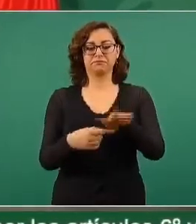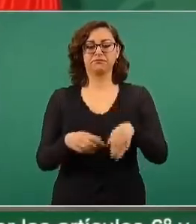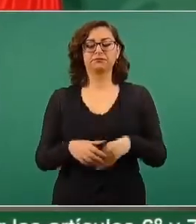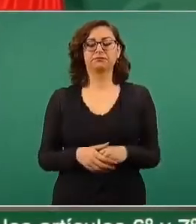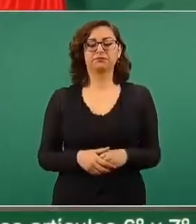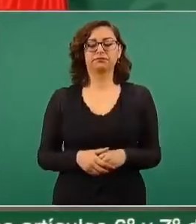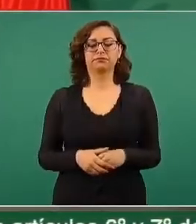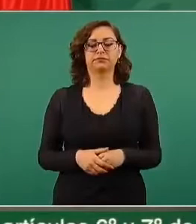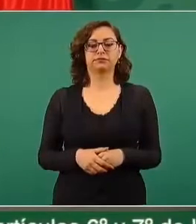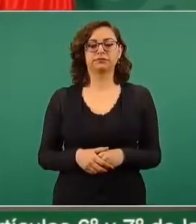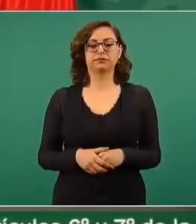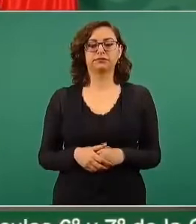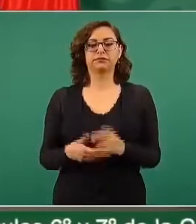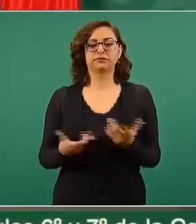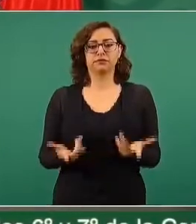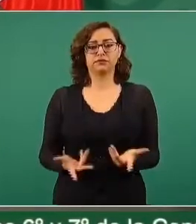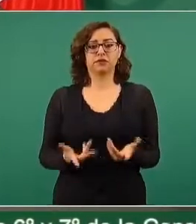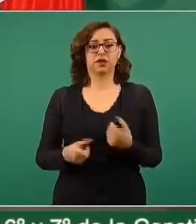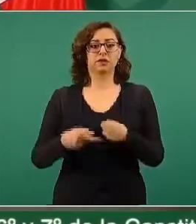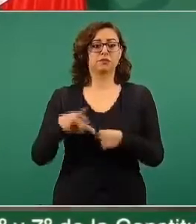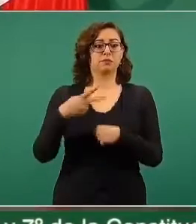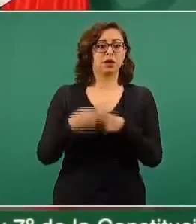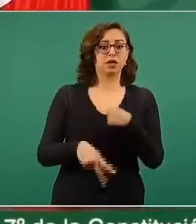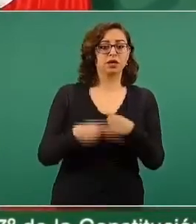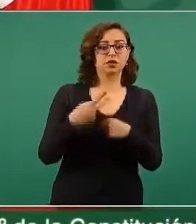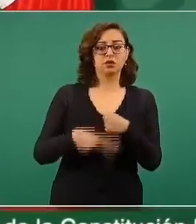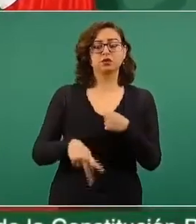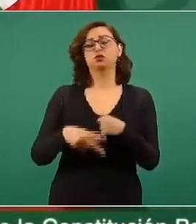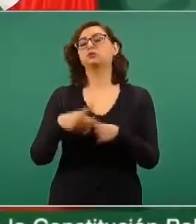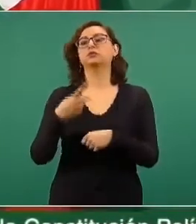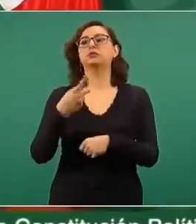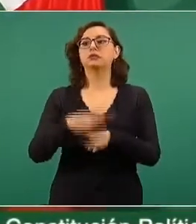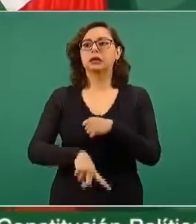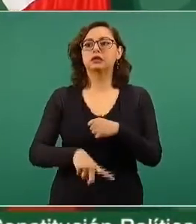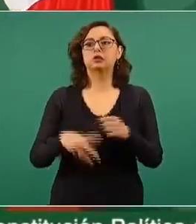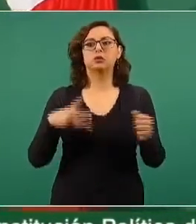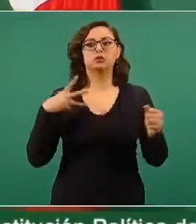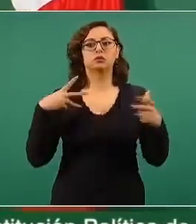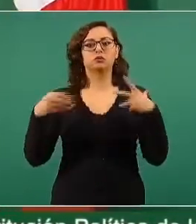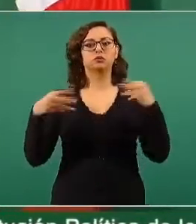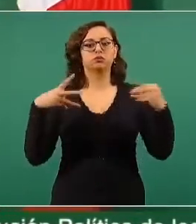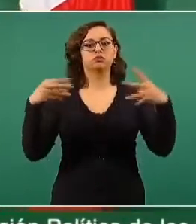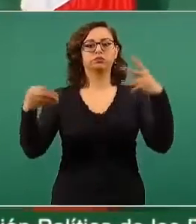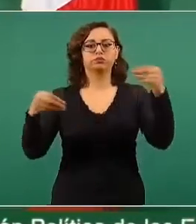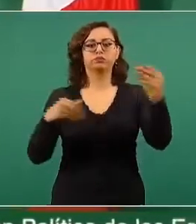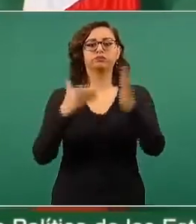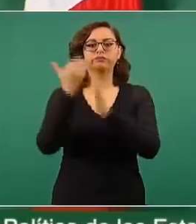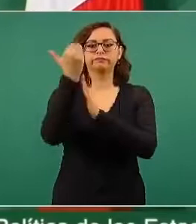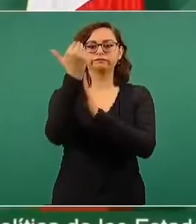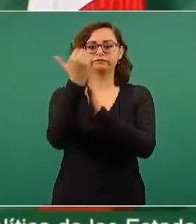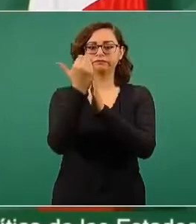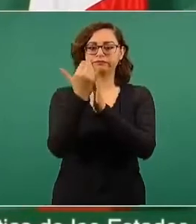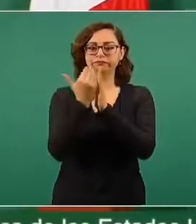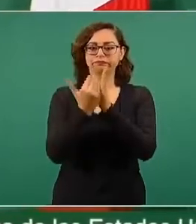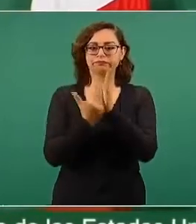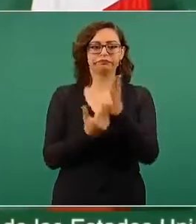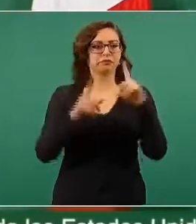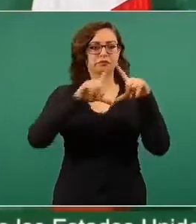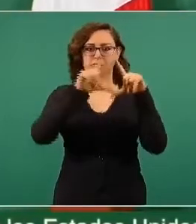disminuyendo los efectos nocivos de la pandemia en todo el país,